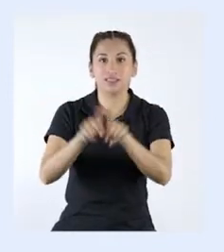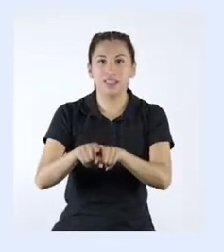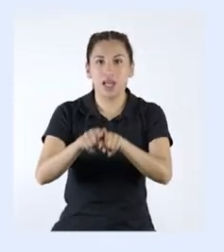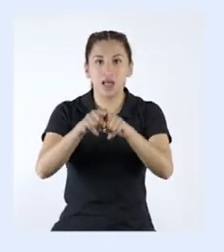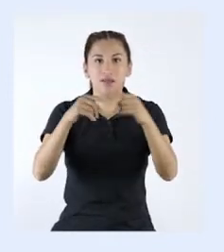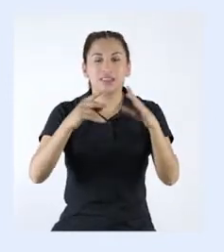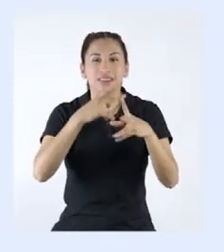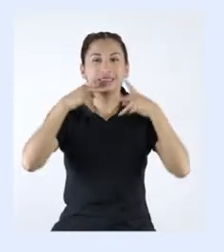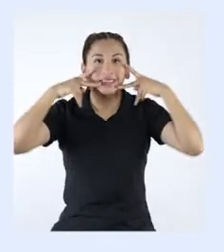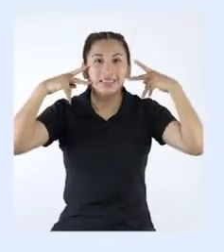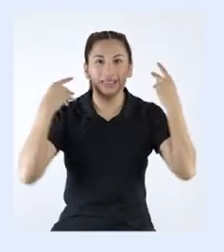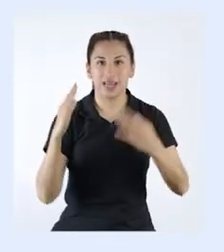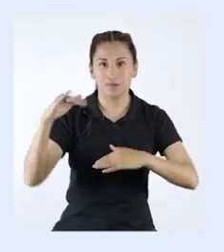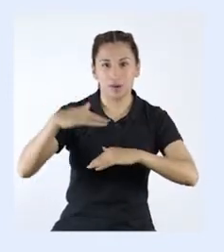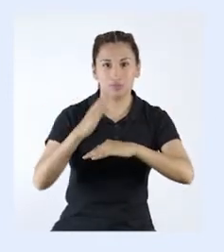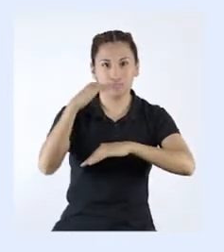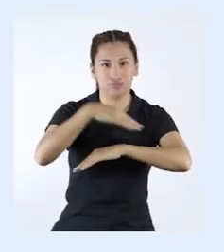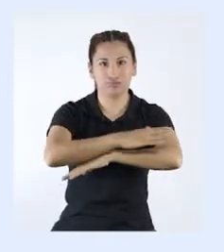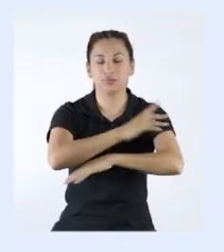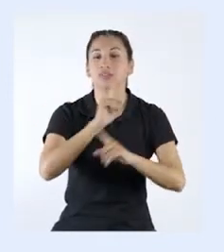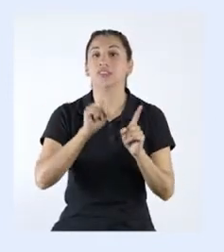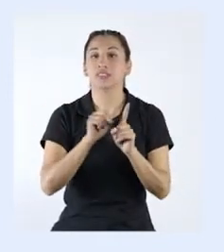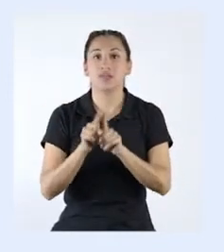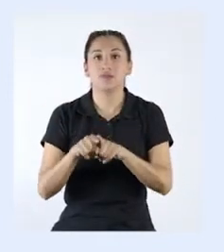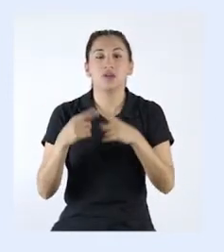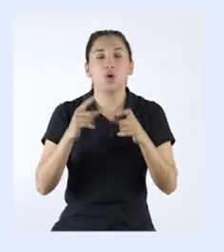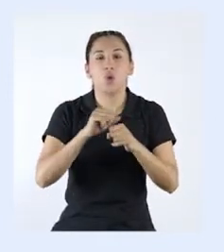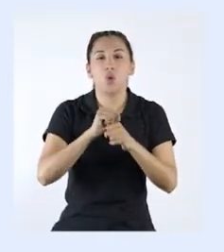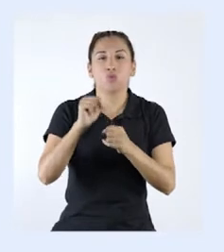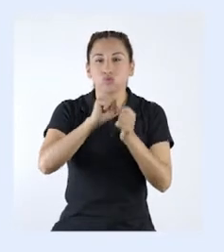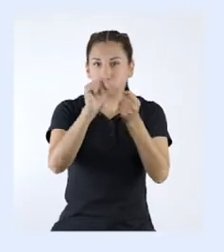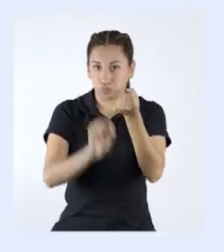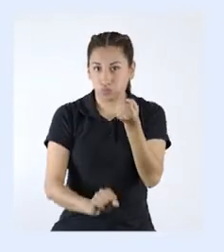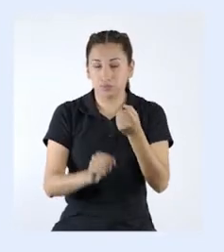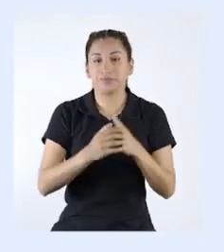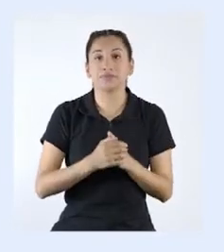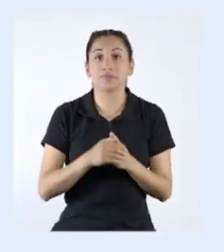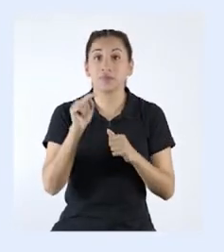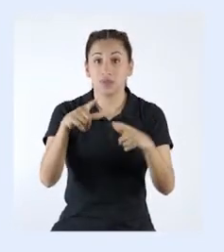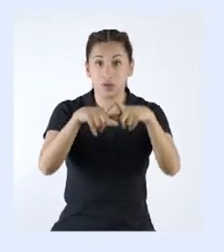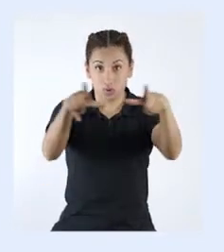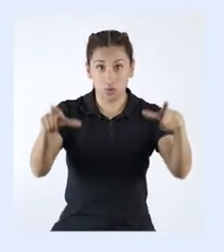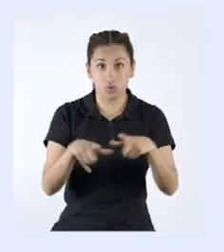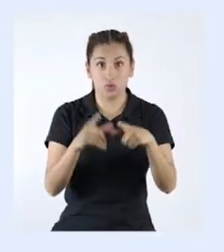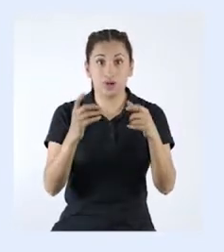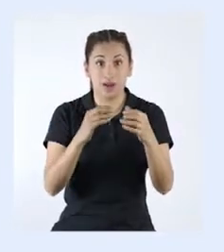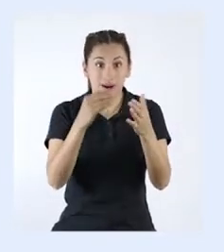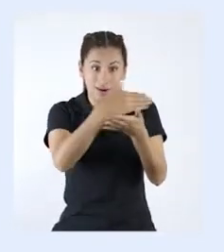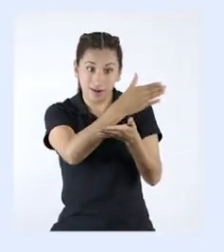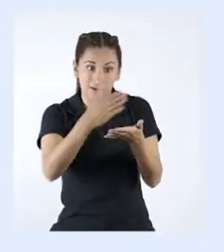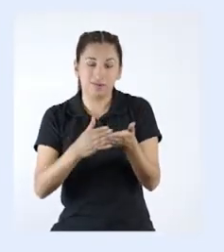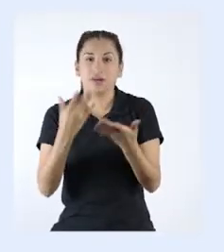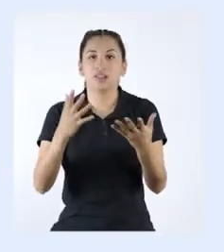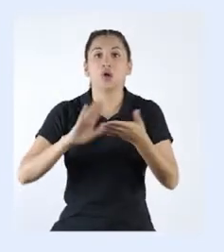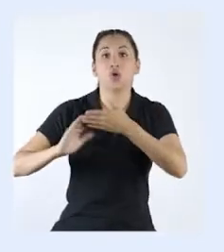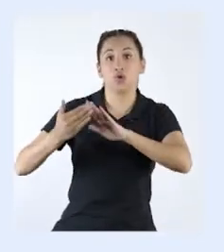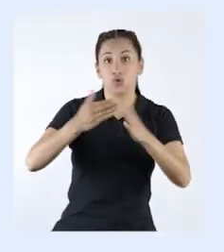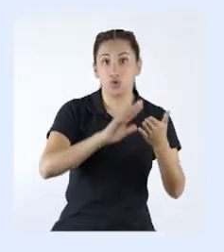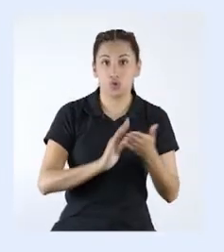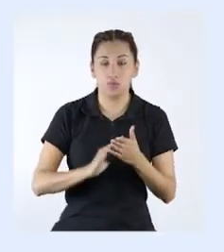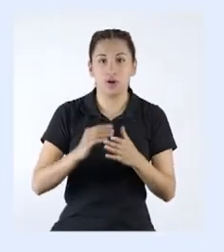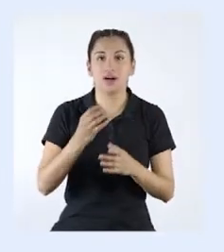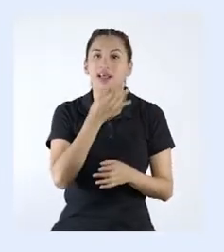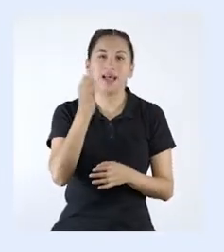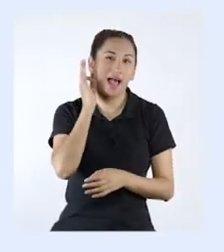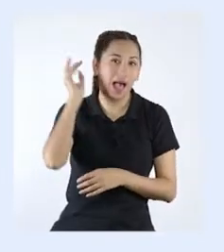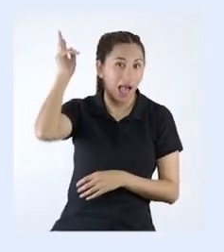Selva y de los Andes del Sur Oriente peruano. Gran parte de este parque nacional es territorio habitado por pueblos